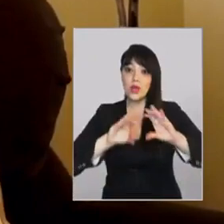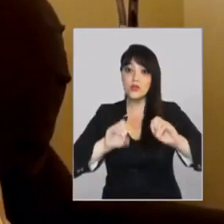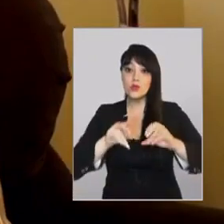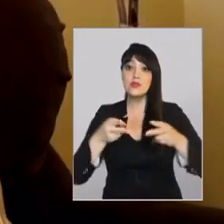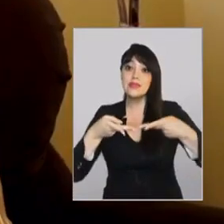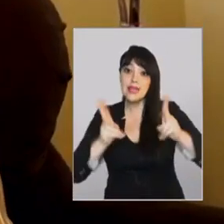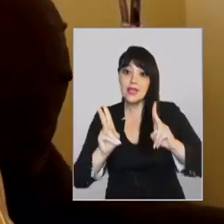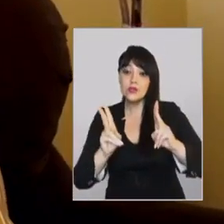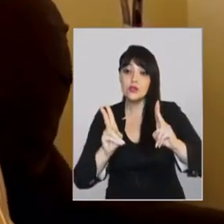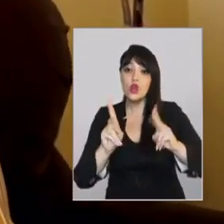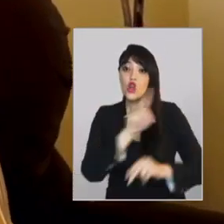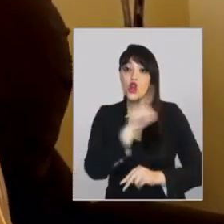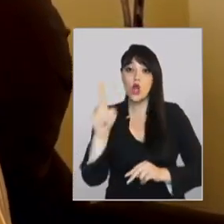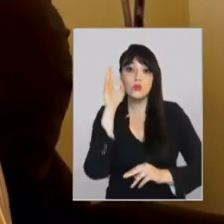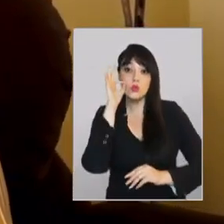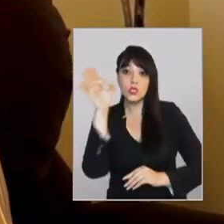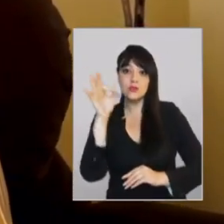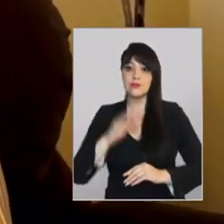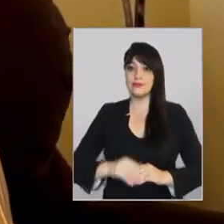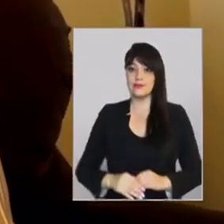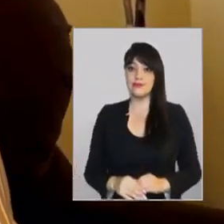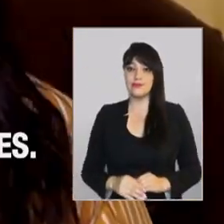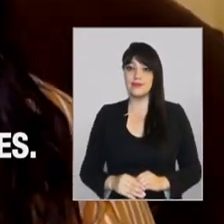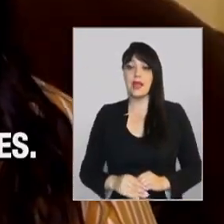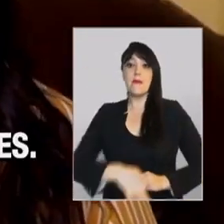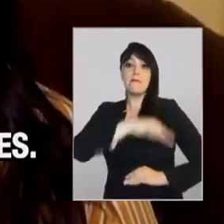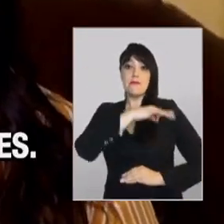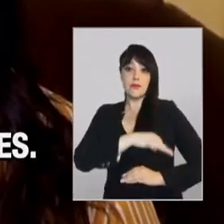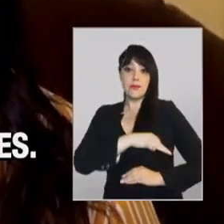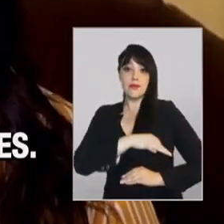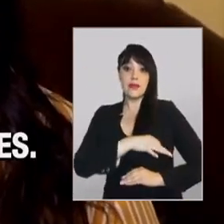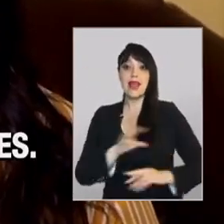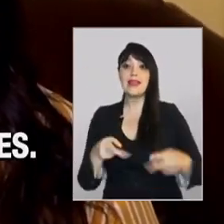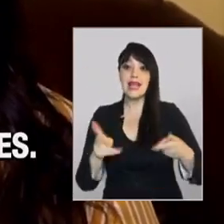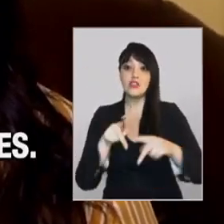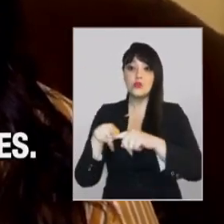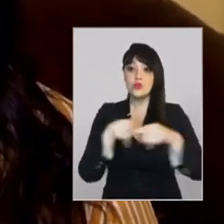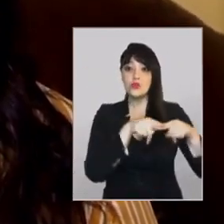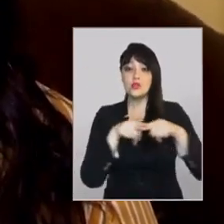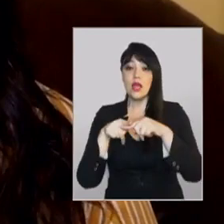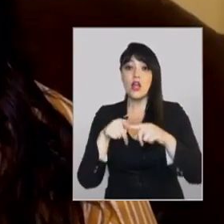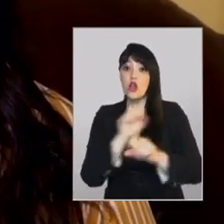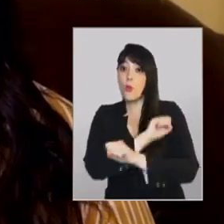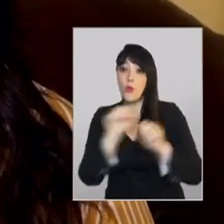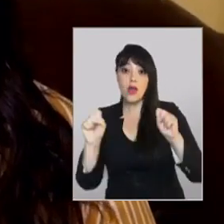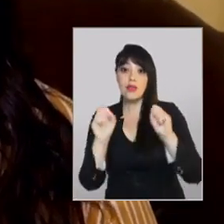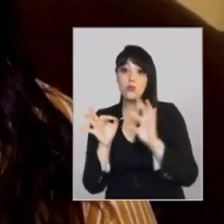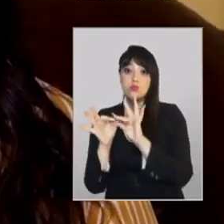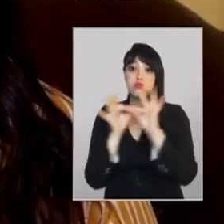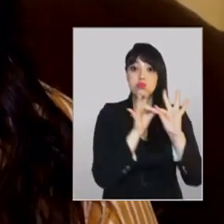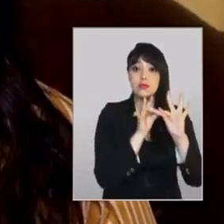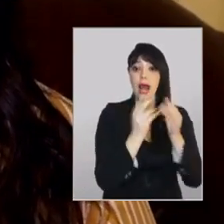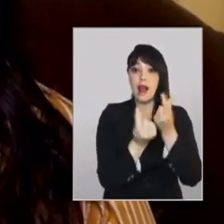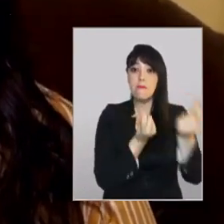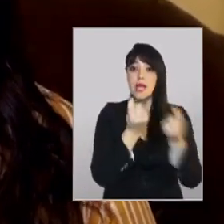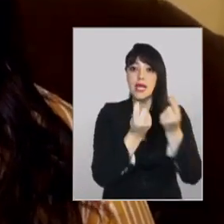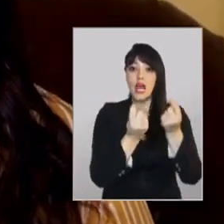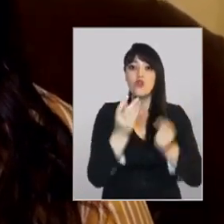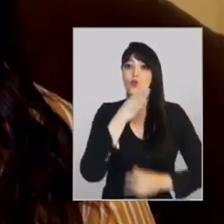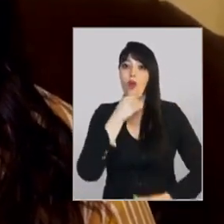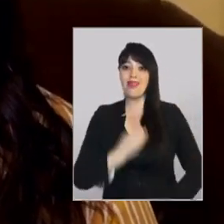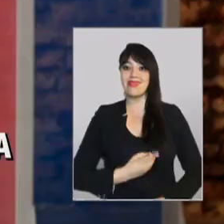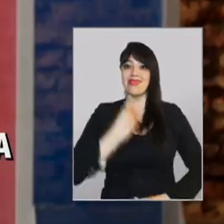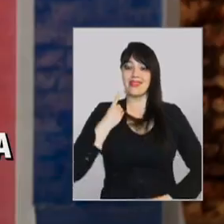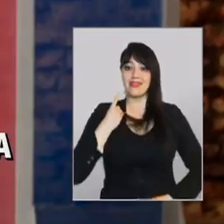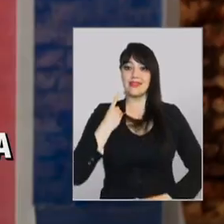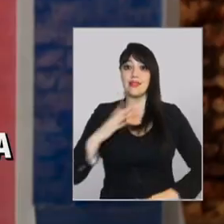educación es un derecho y no un bien de consumo. Las pensiones son derechos sociales y no pueden estar sujetas al mercado. Es